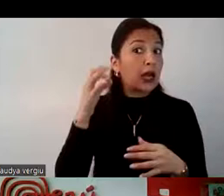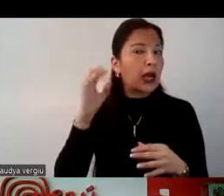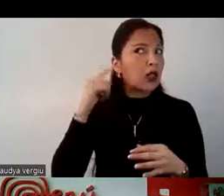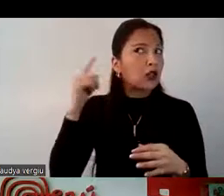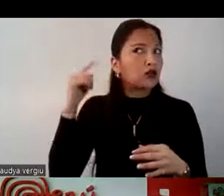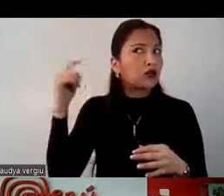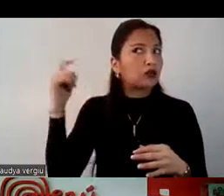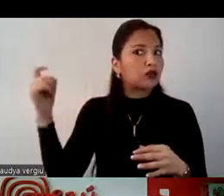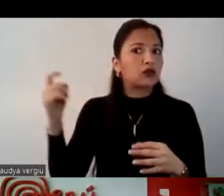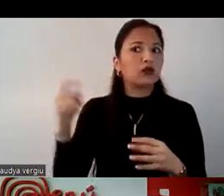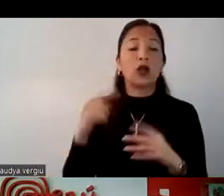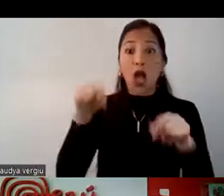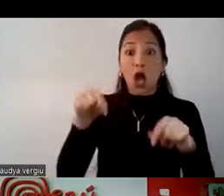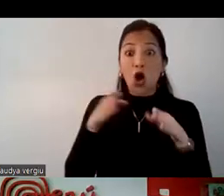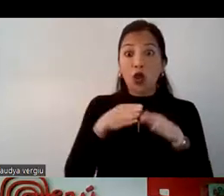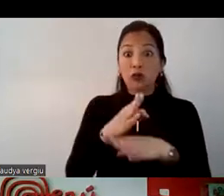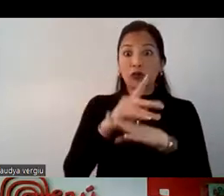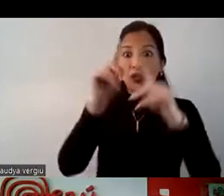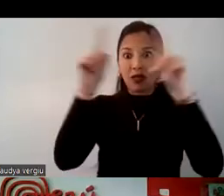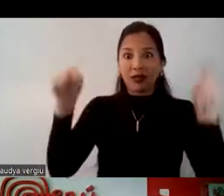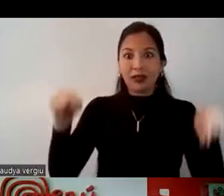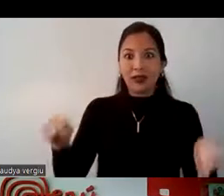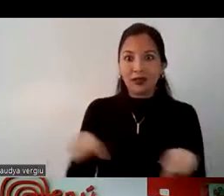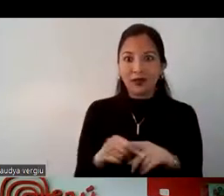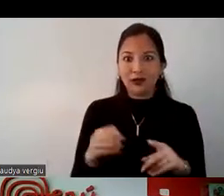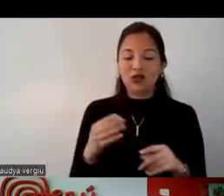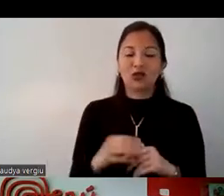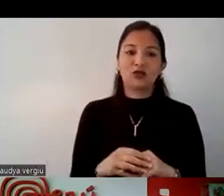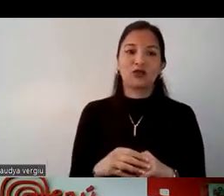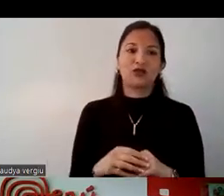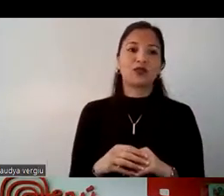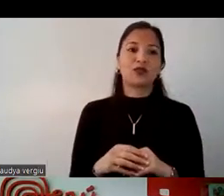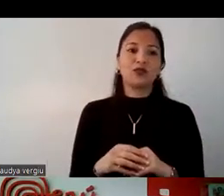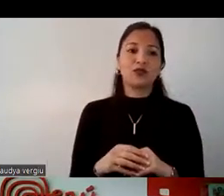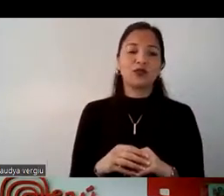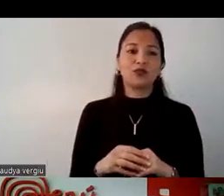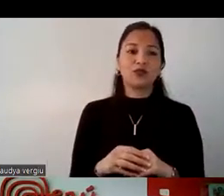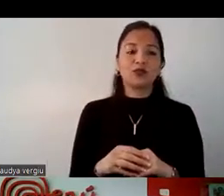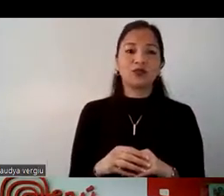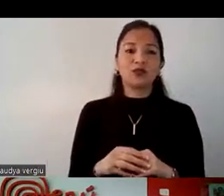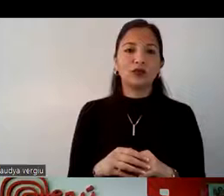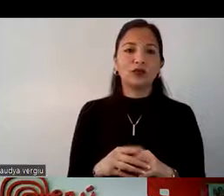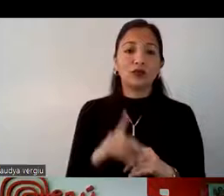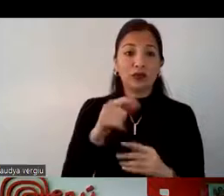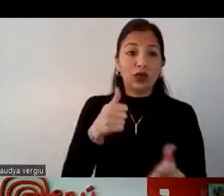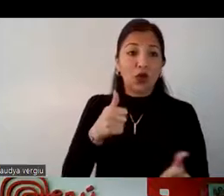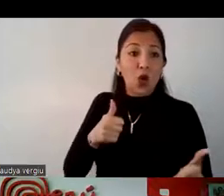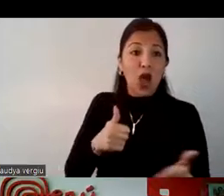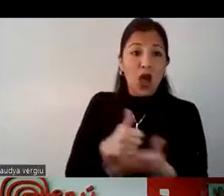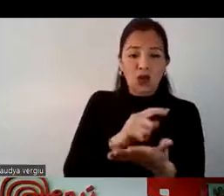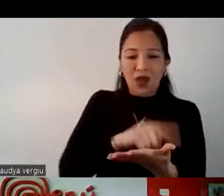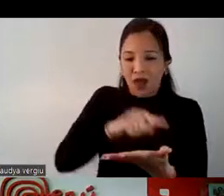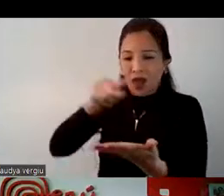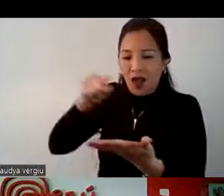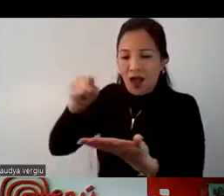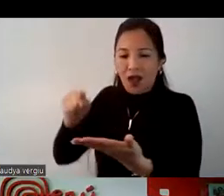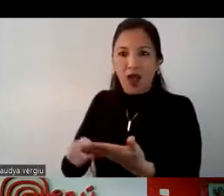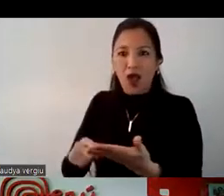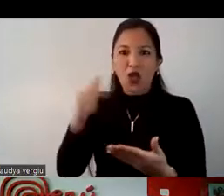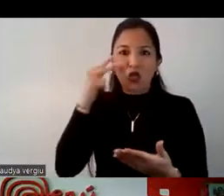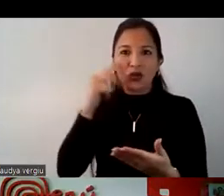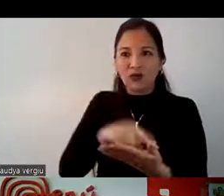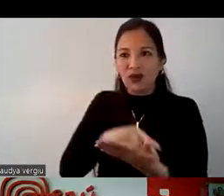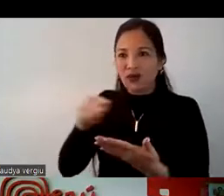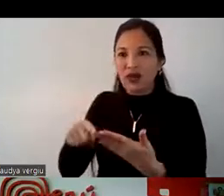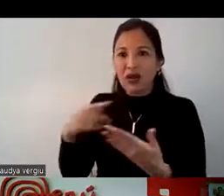también vamos a estar en la televisión promocionando el destino, entonces eso ayuda mucho a llegar al turista final y que se animen a